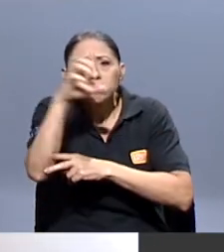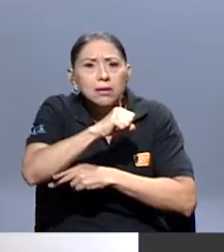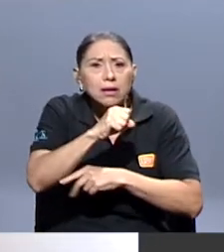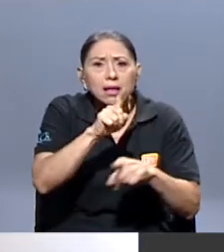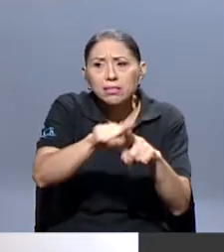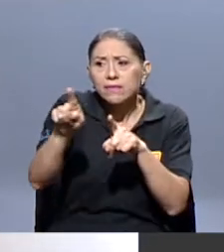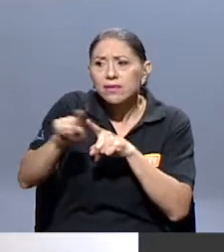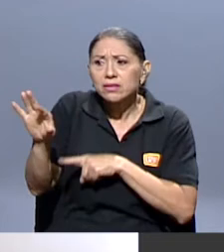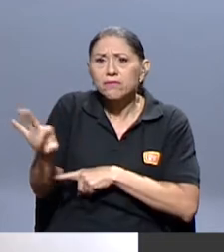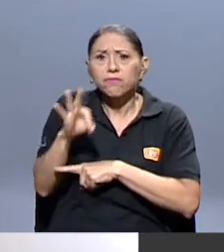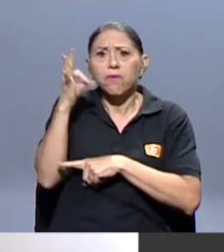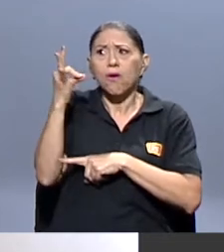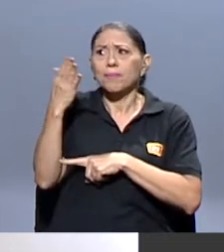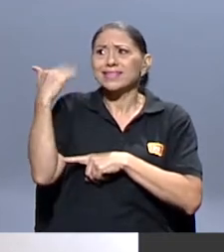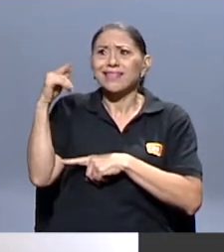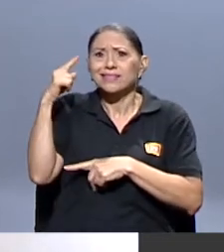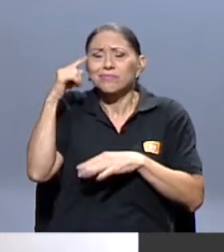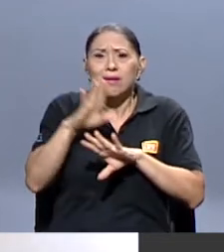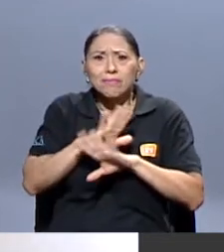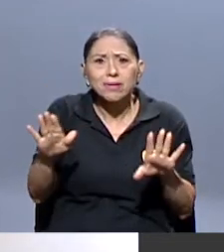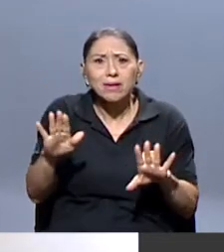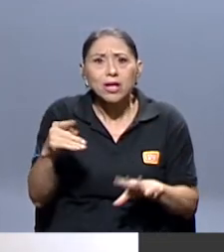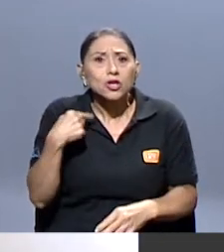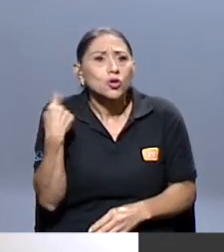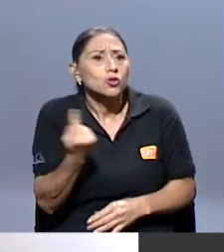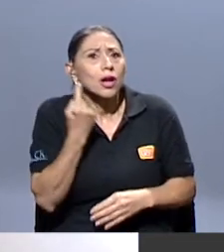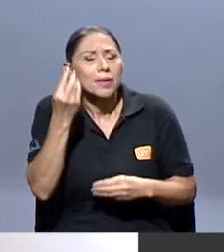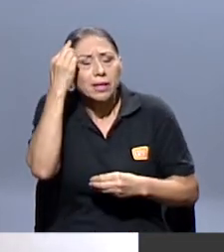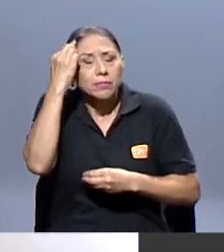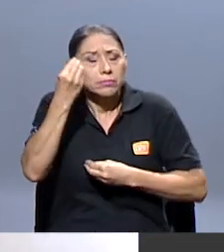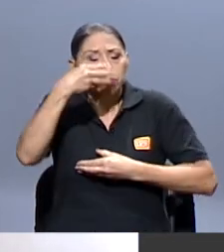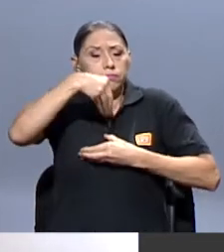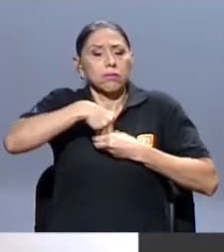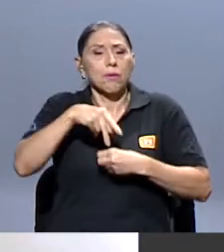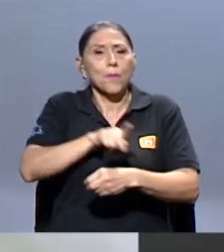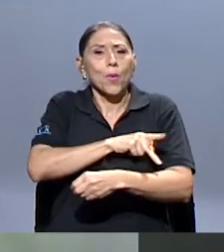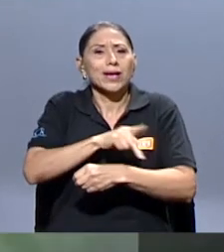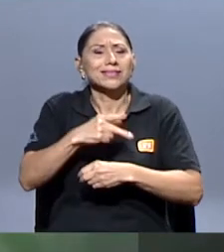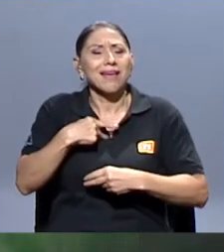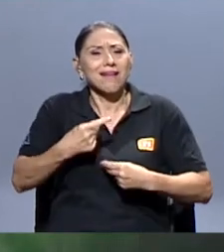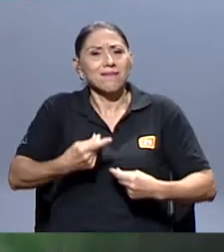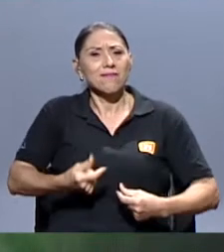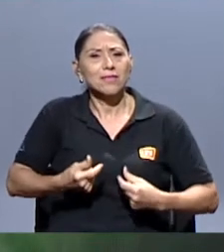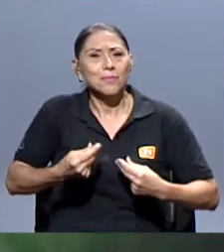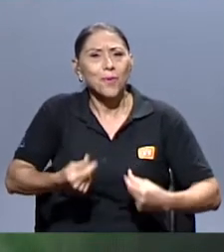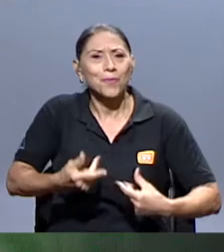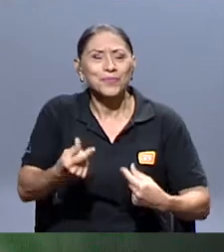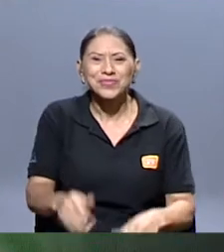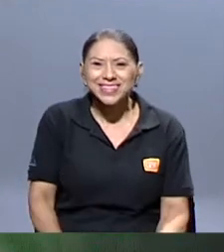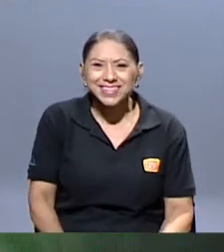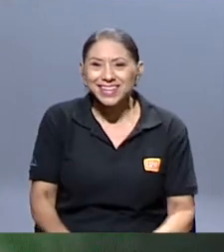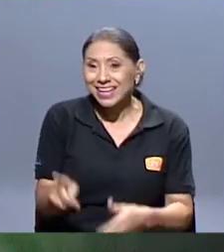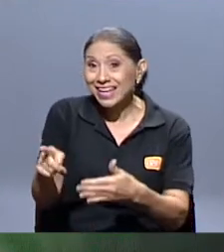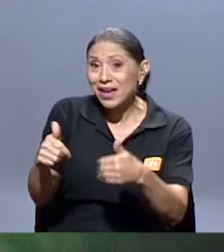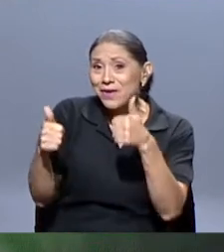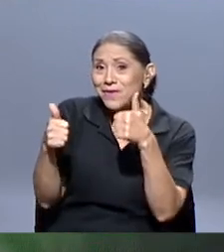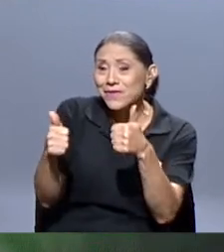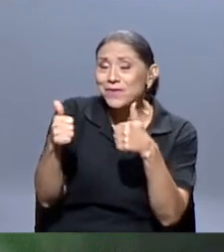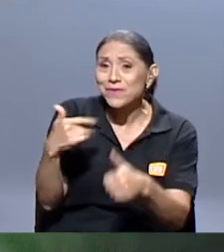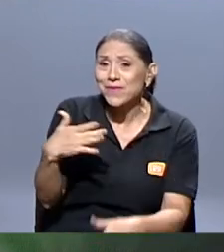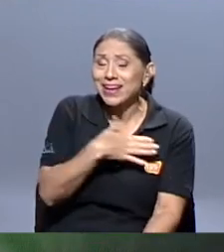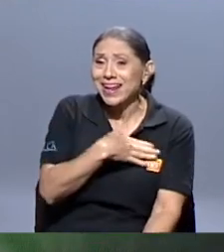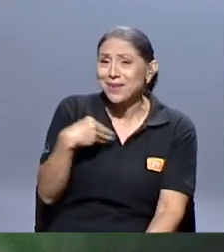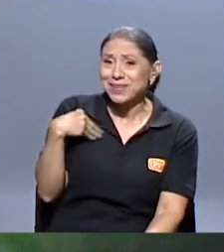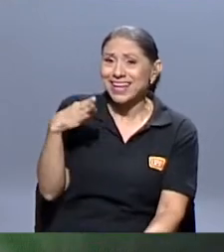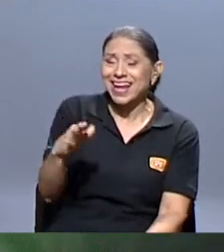gracias. No, gracias. Me encanta,